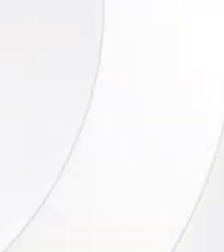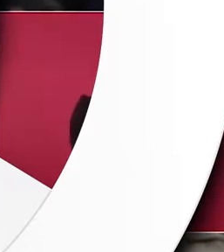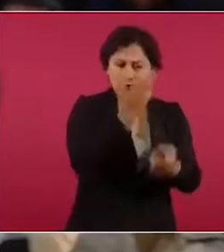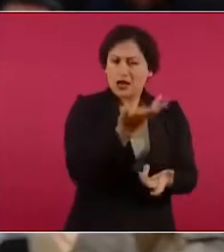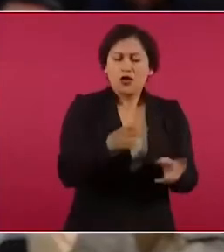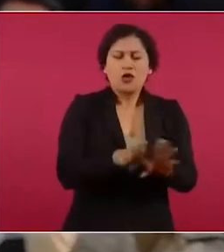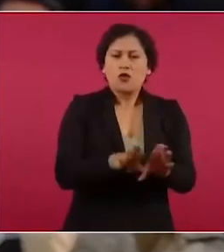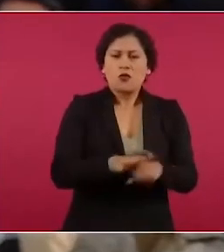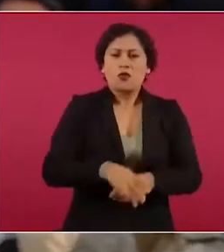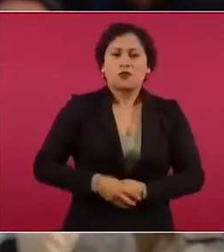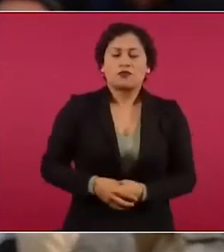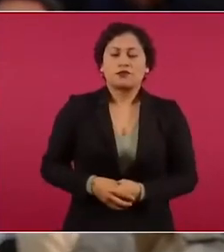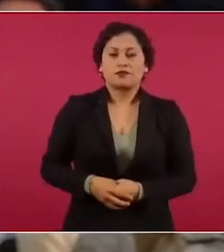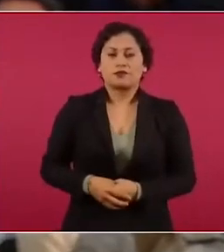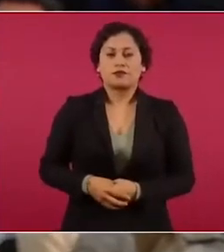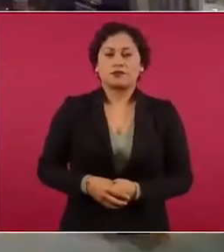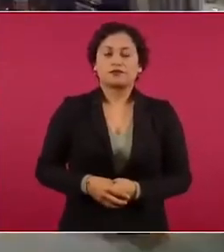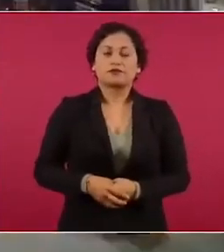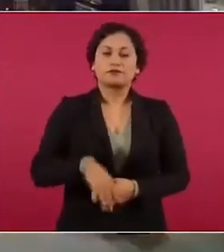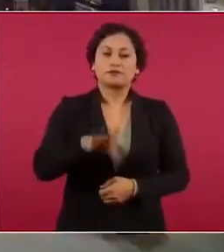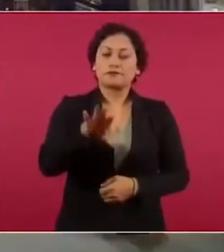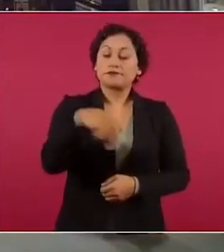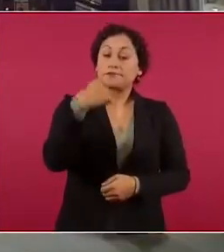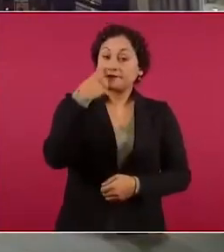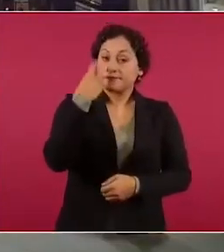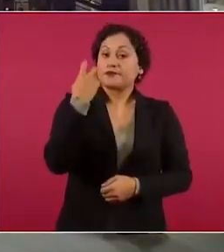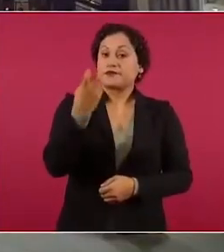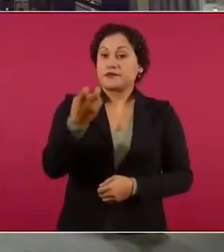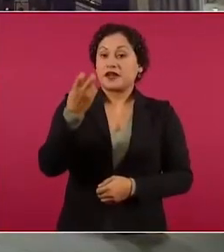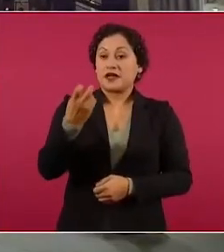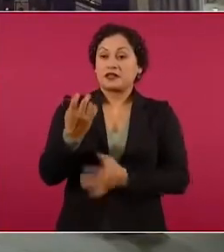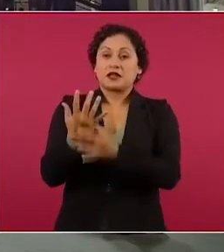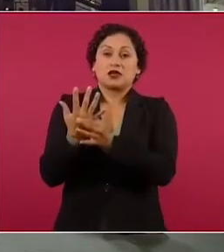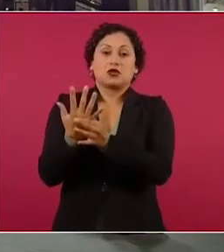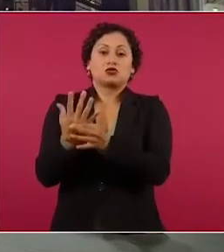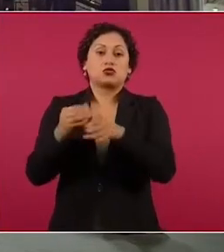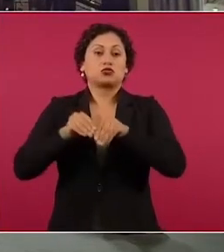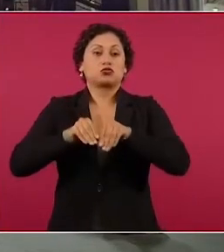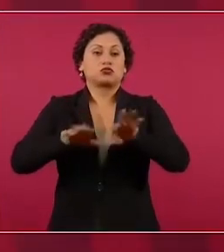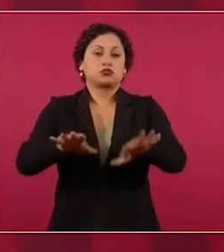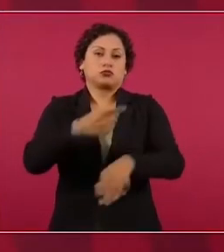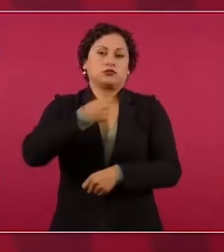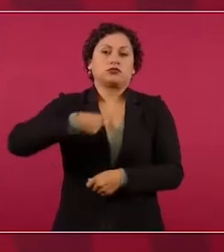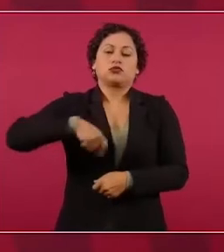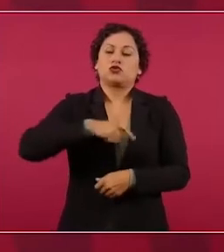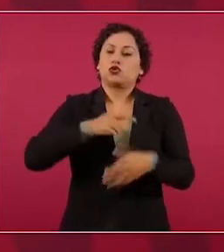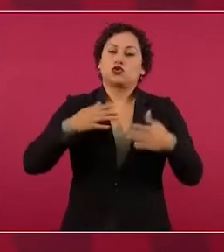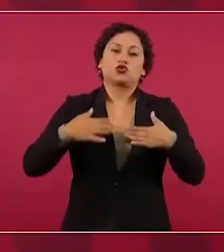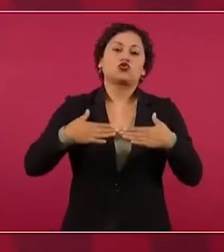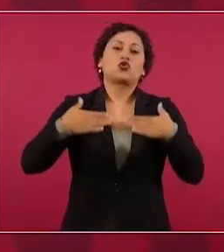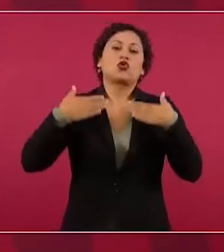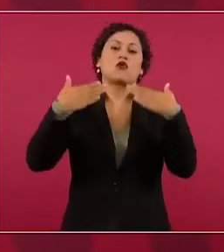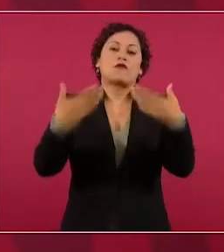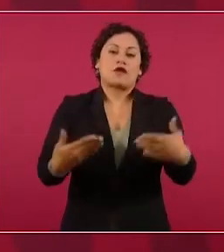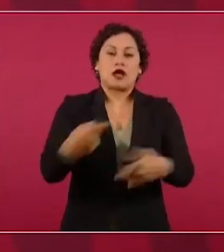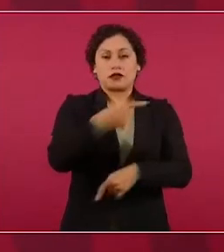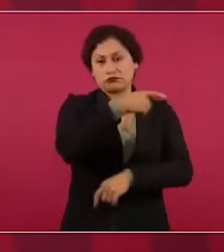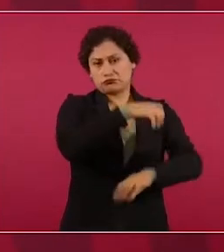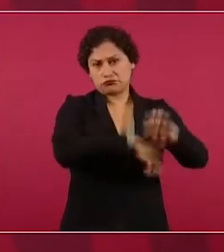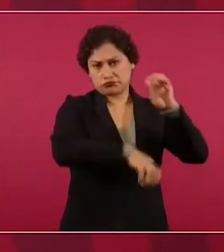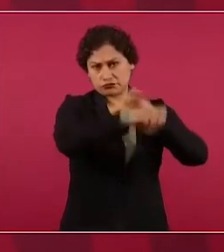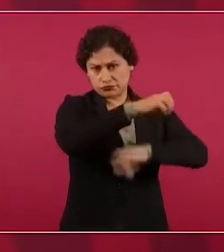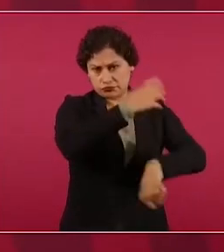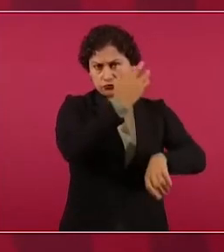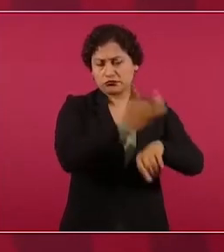Es una declaración, nosotros tenemos confianza en el embajador de